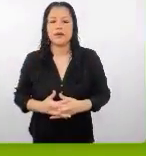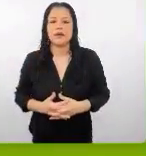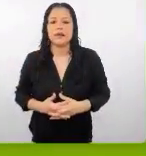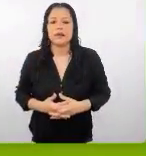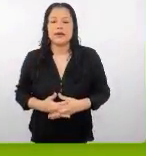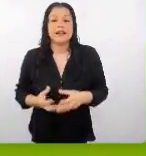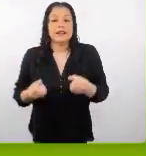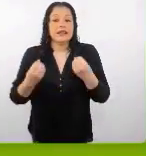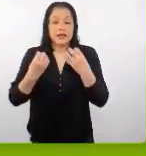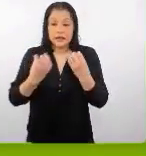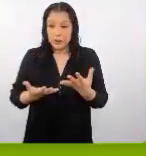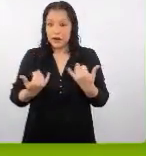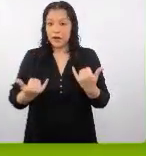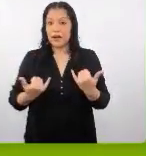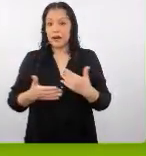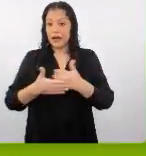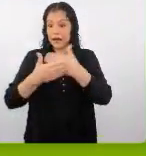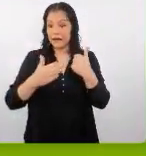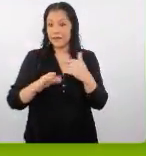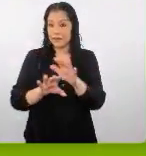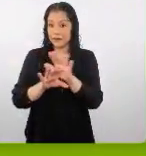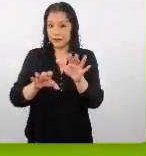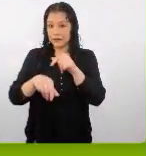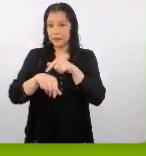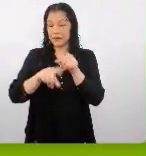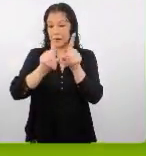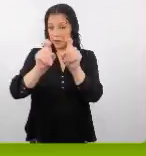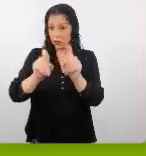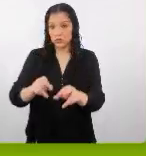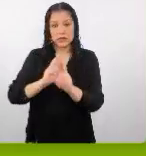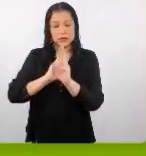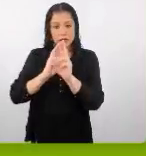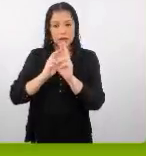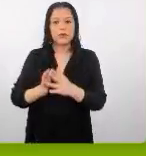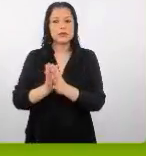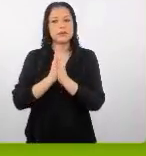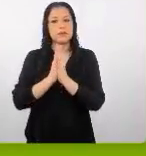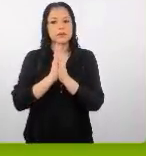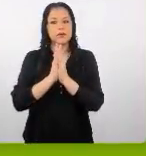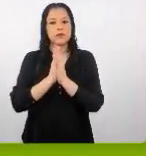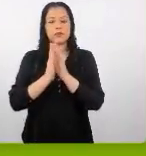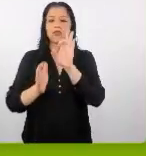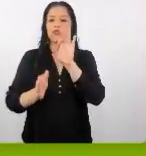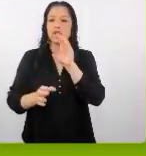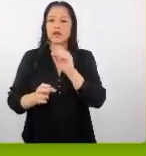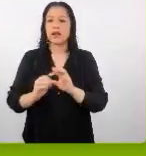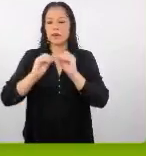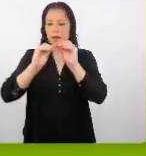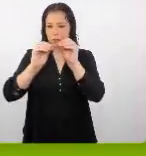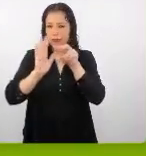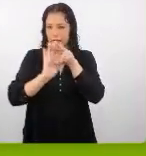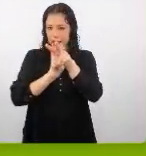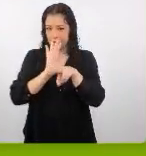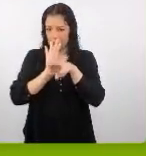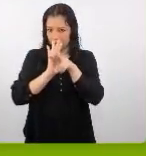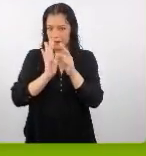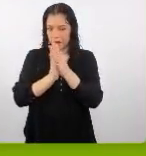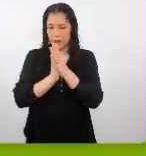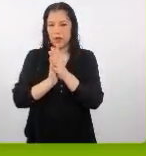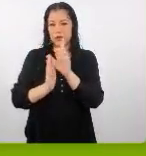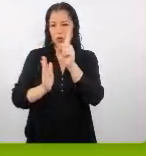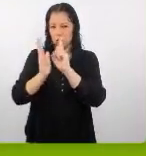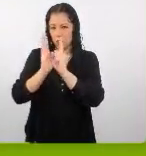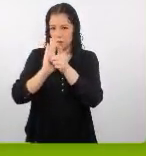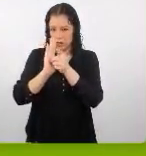y bueno nos vamos antes de la ronda de preguntas y respuestas por favor Flora para colocar el video este video de un